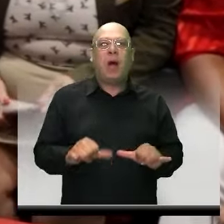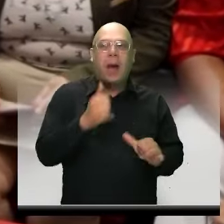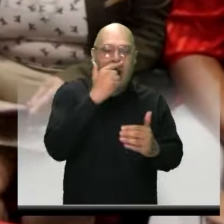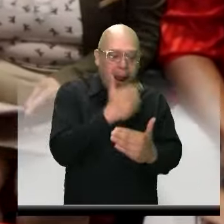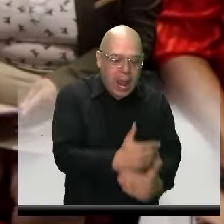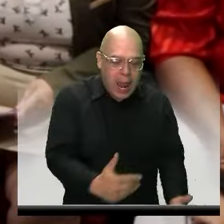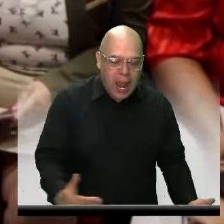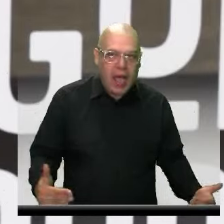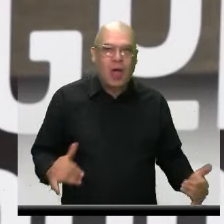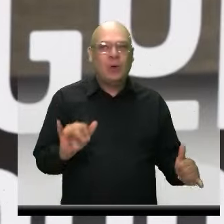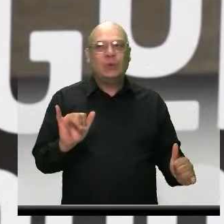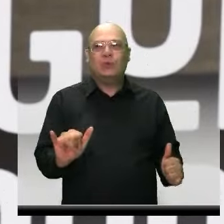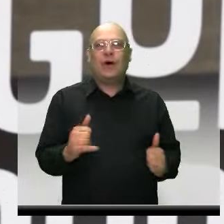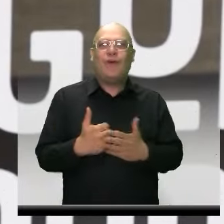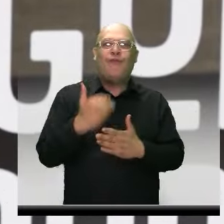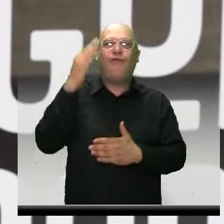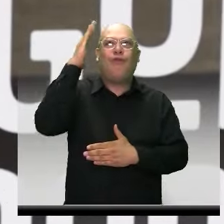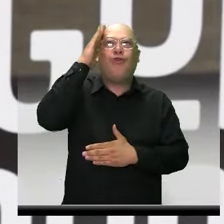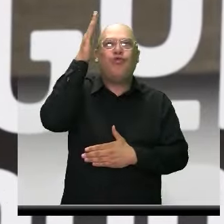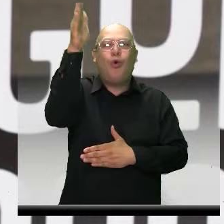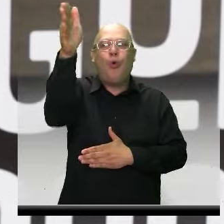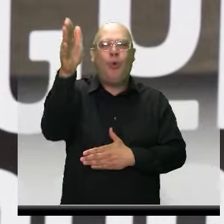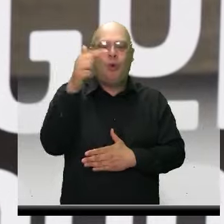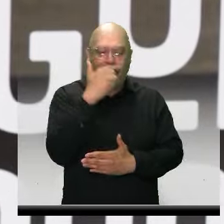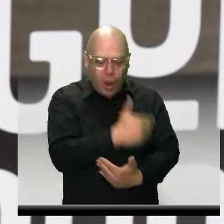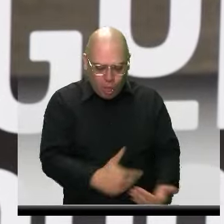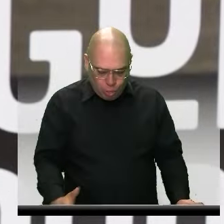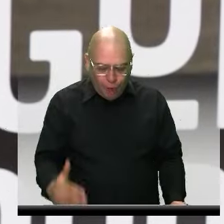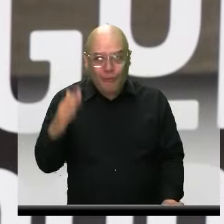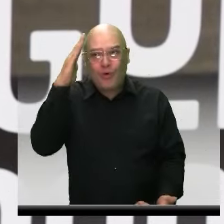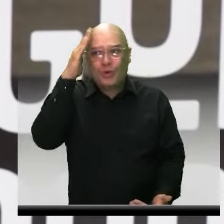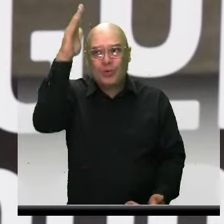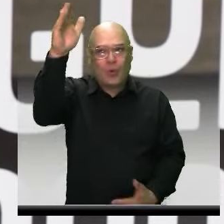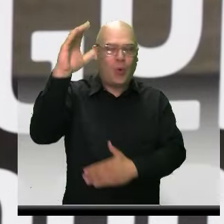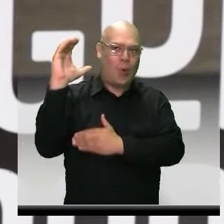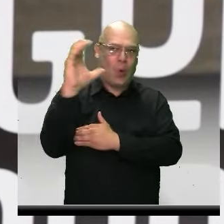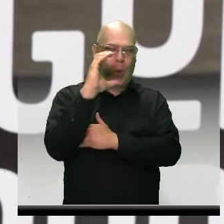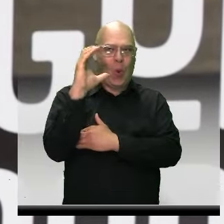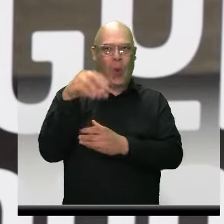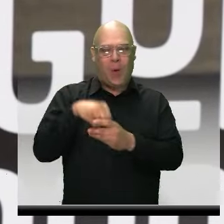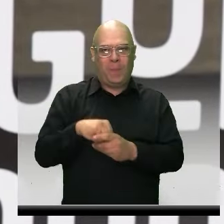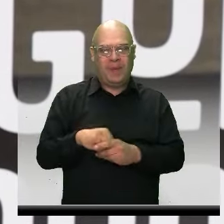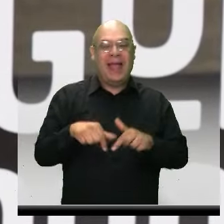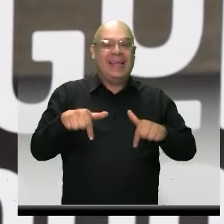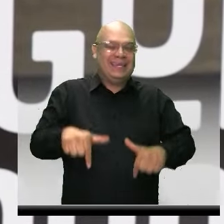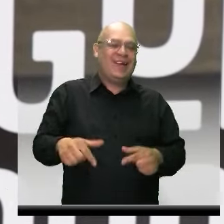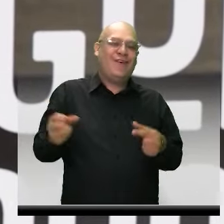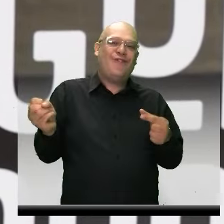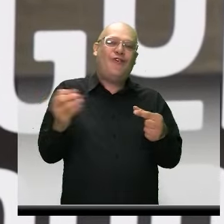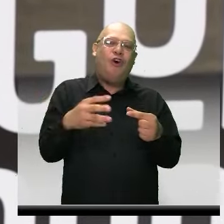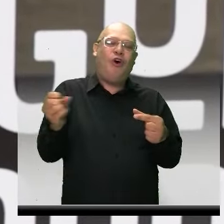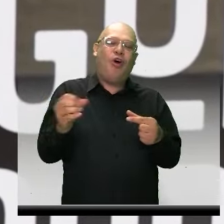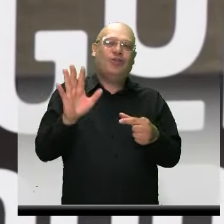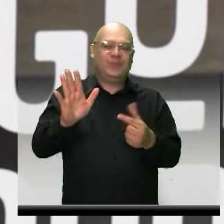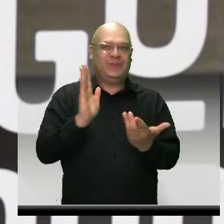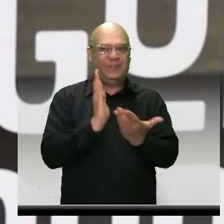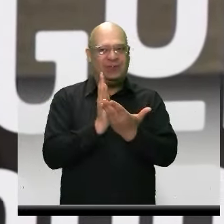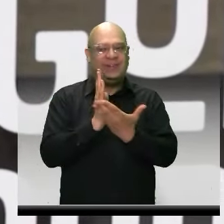nuestro futuro, las semillitas de nuestro país, este foro nos permite tener